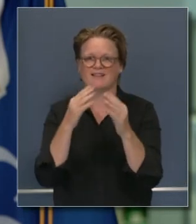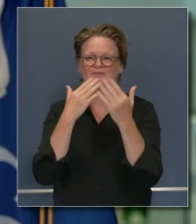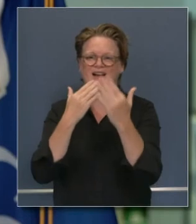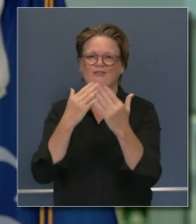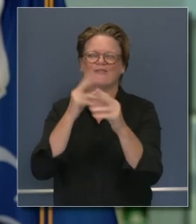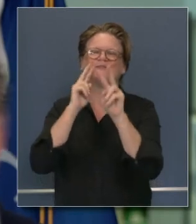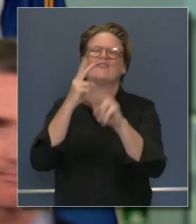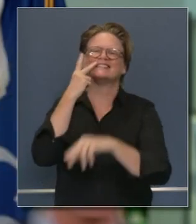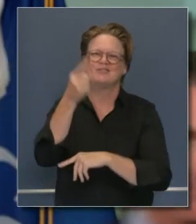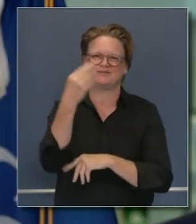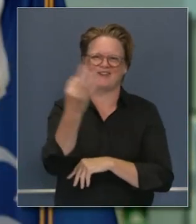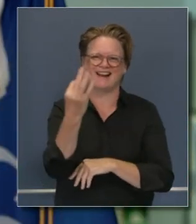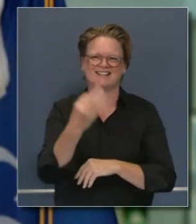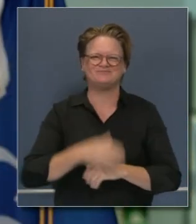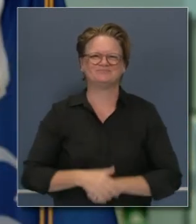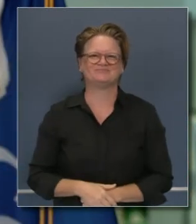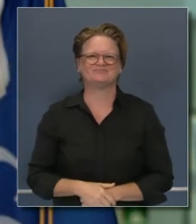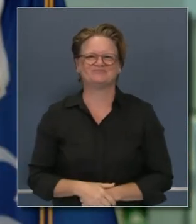espero espero verlos el viernes gracias